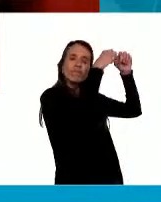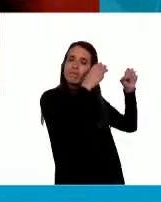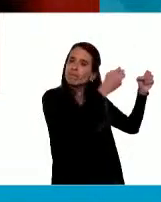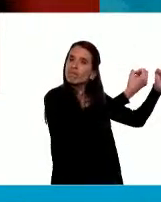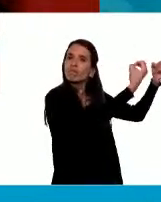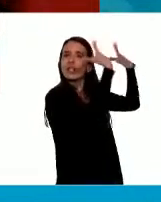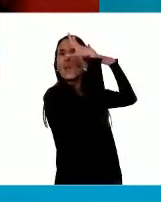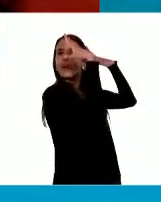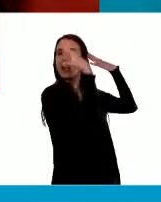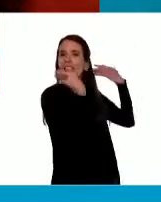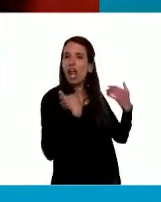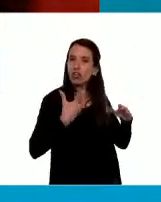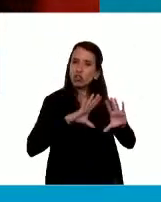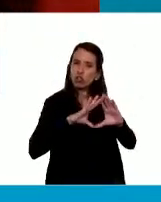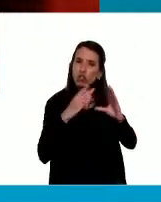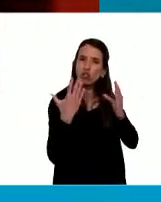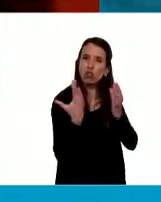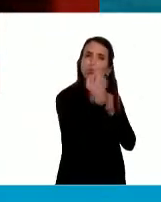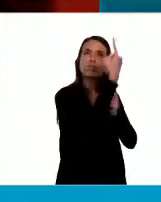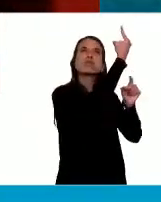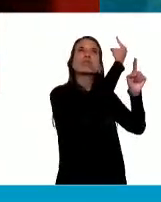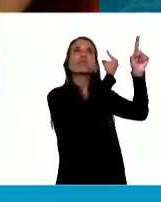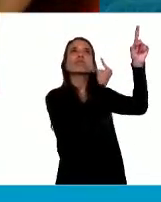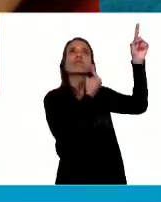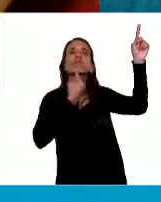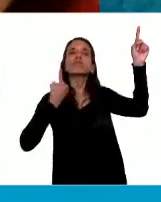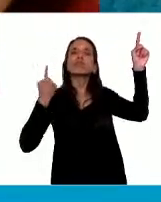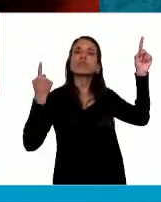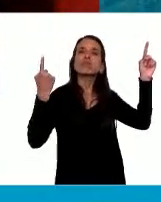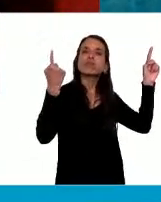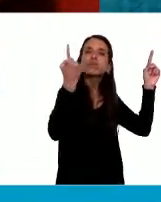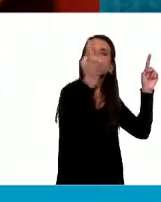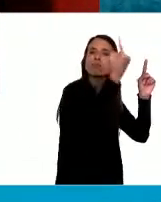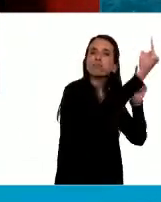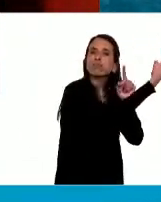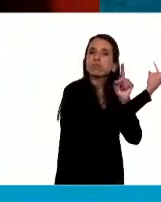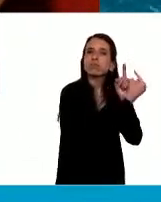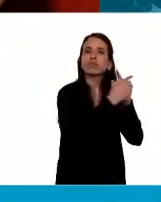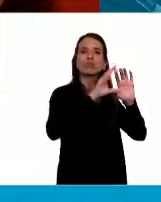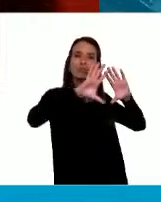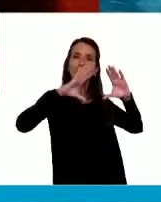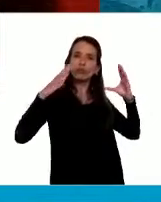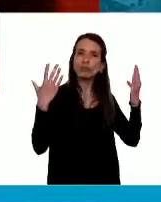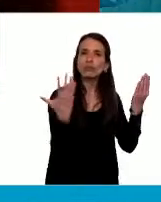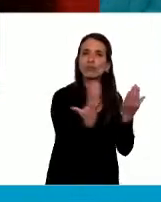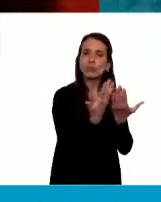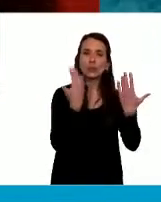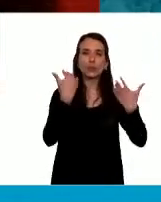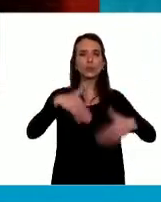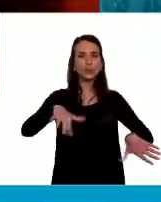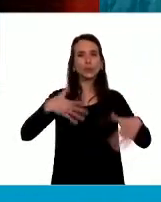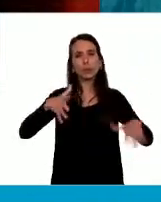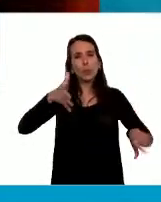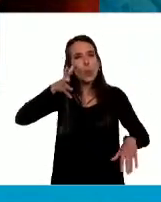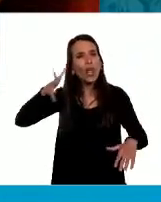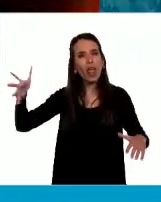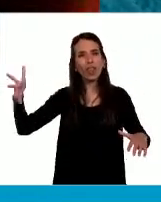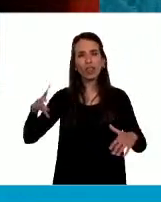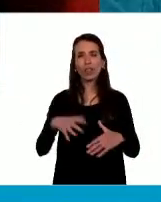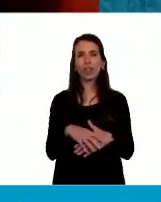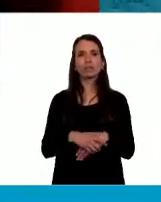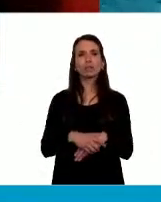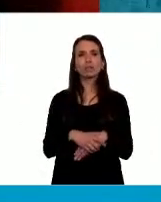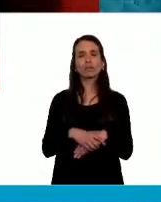dando vuelta muy grande alrededor del universo. En este